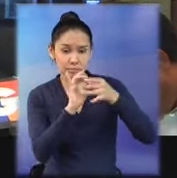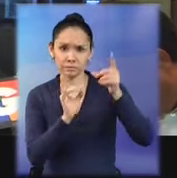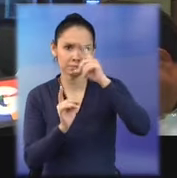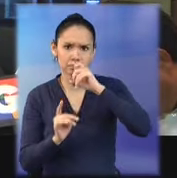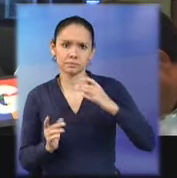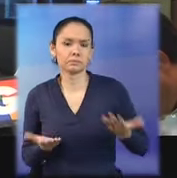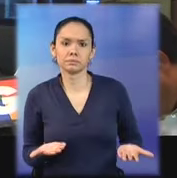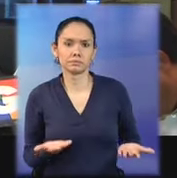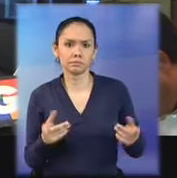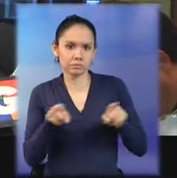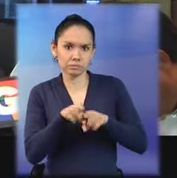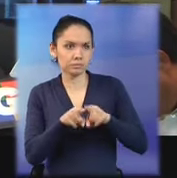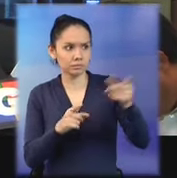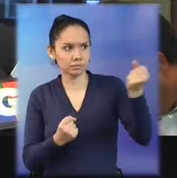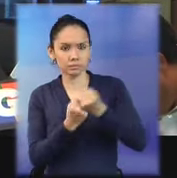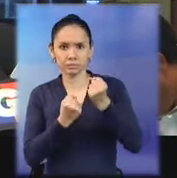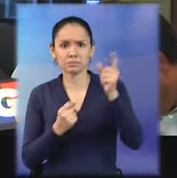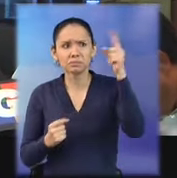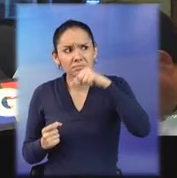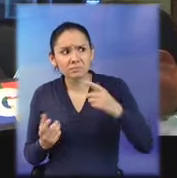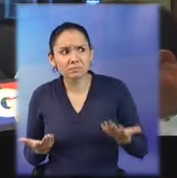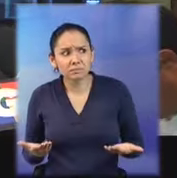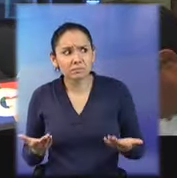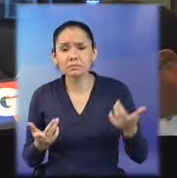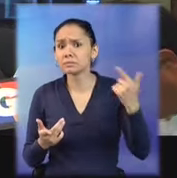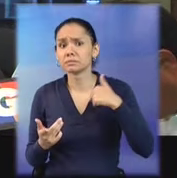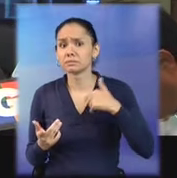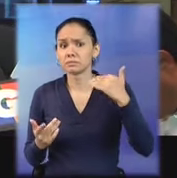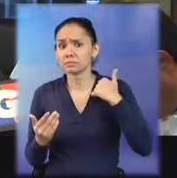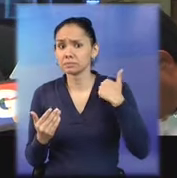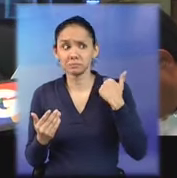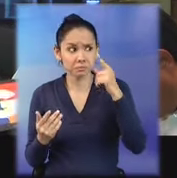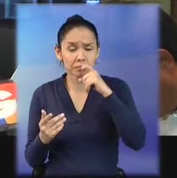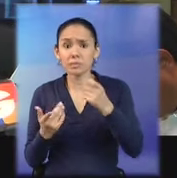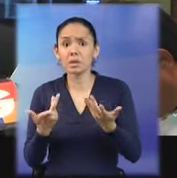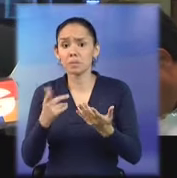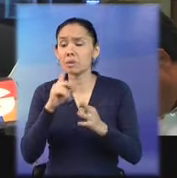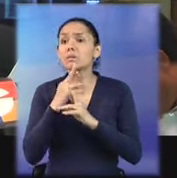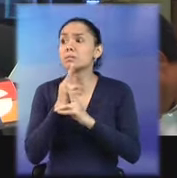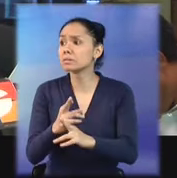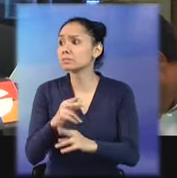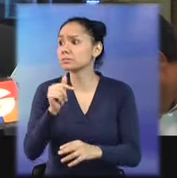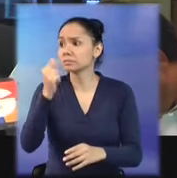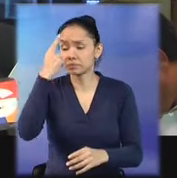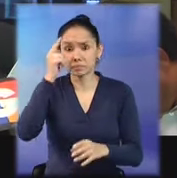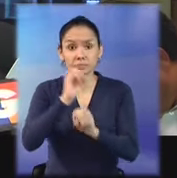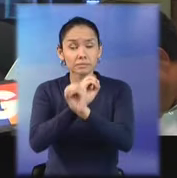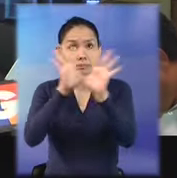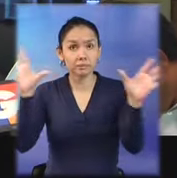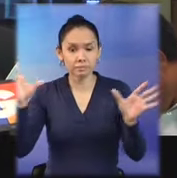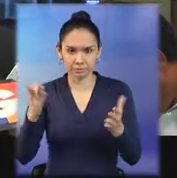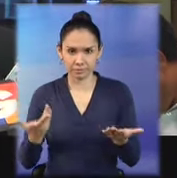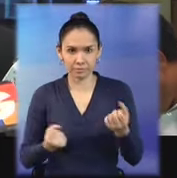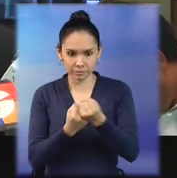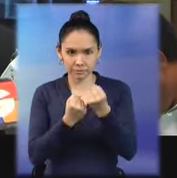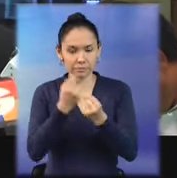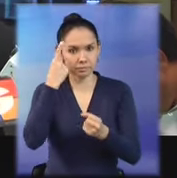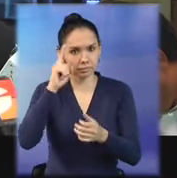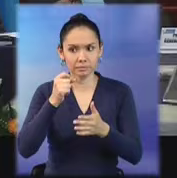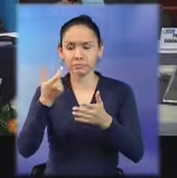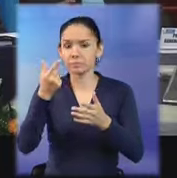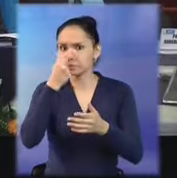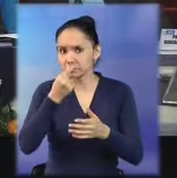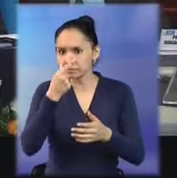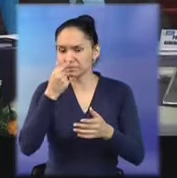quedando, digamos, el sinsabor de que no existen resultados concretos en materia de transparencia y sobre todo de combate a la